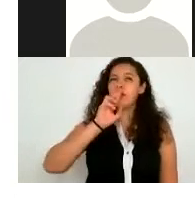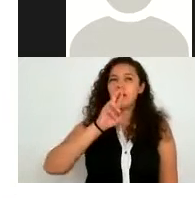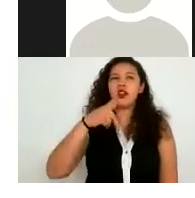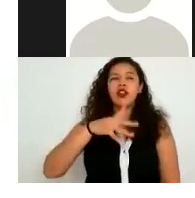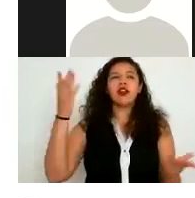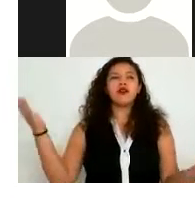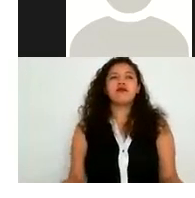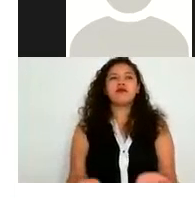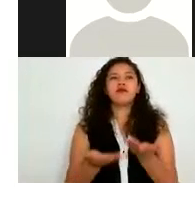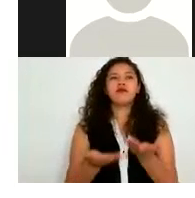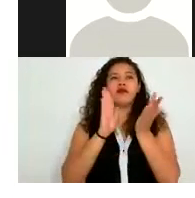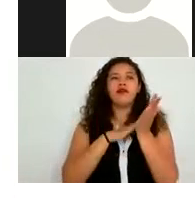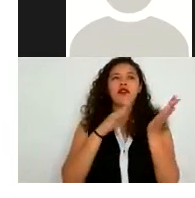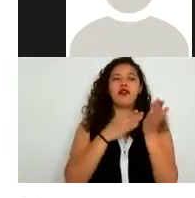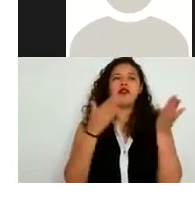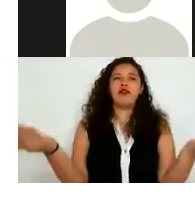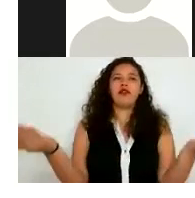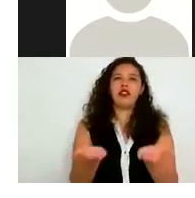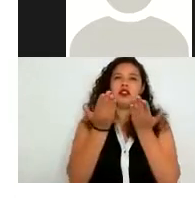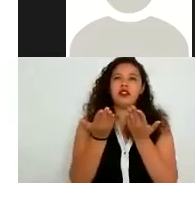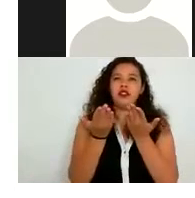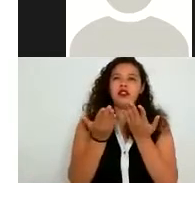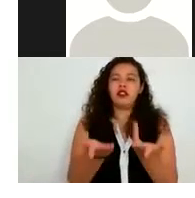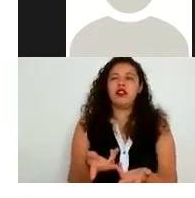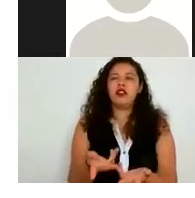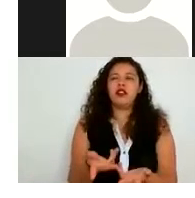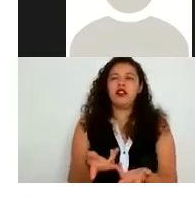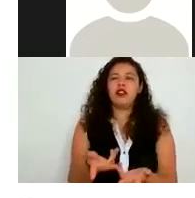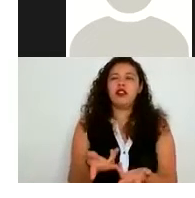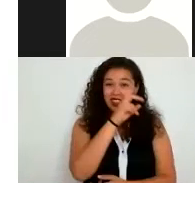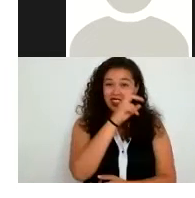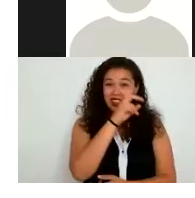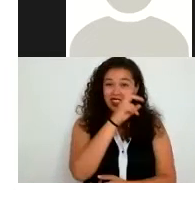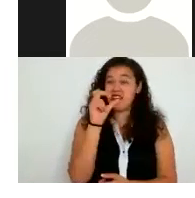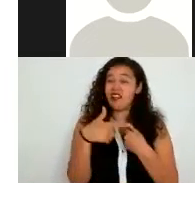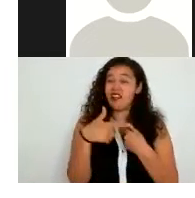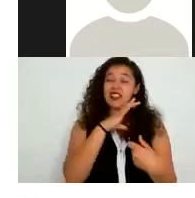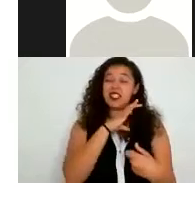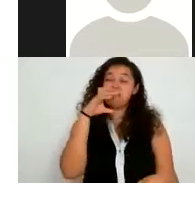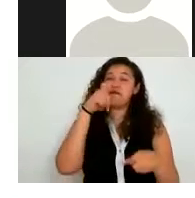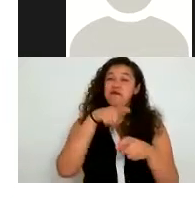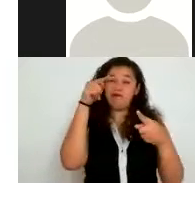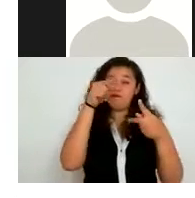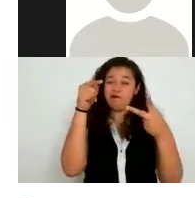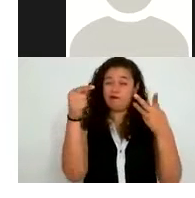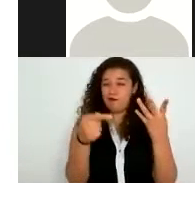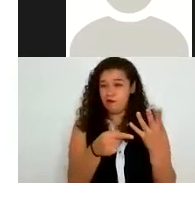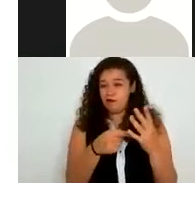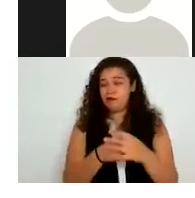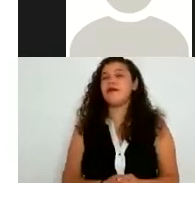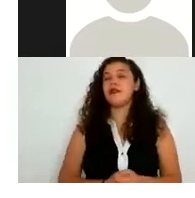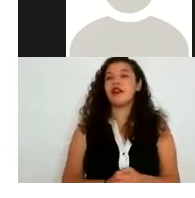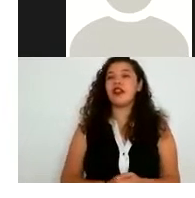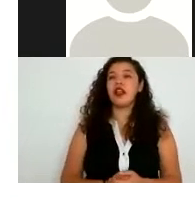este caso entiendo la complejidad de la institución que son casos muy muy peculiares muy particulares que incluso hay personas que vienen de